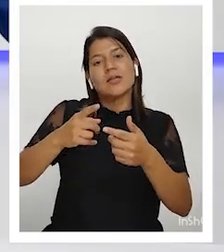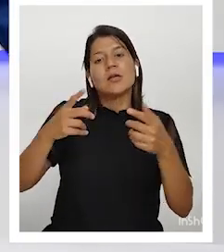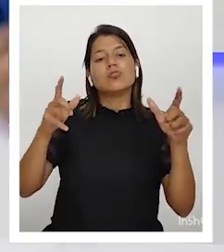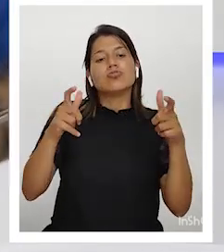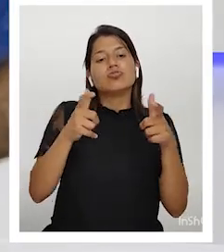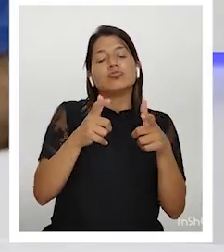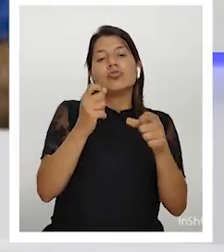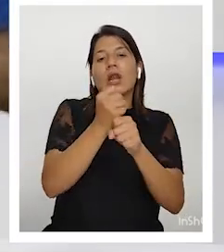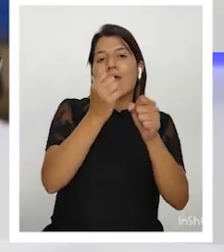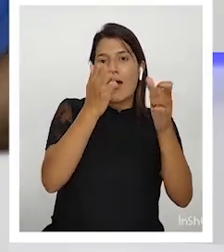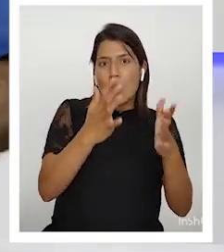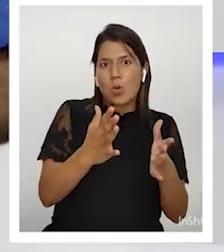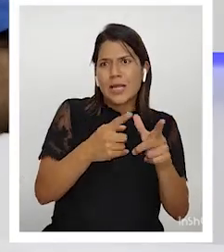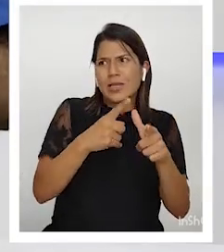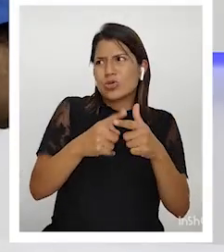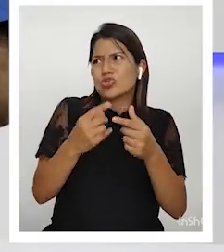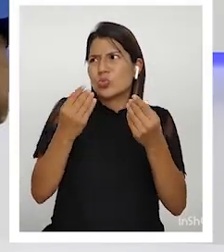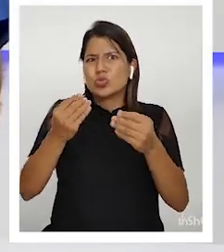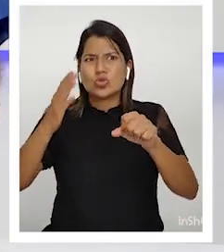campesinos dando vueltas.